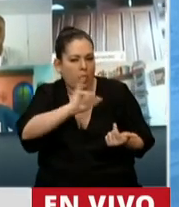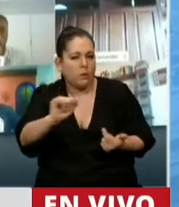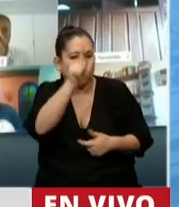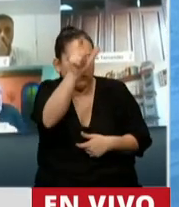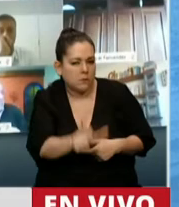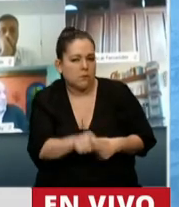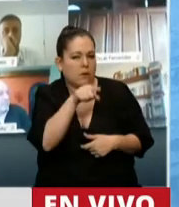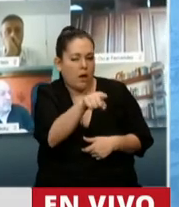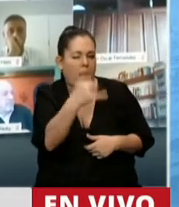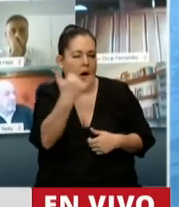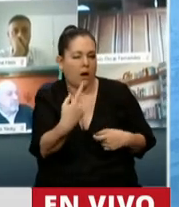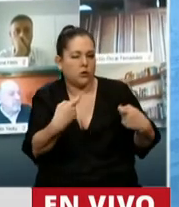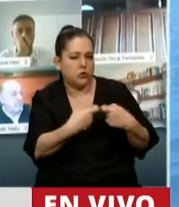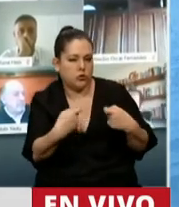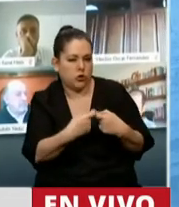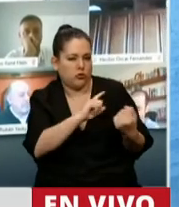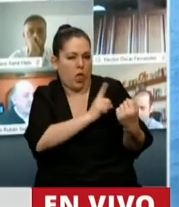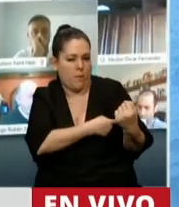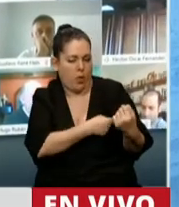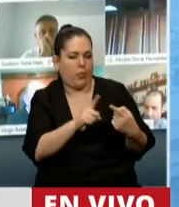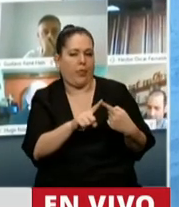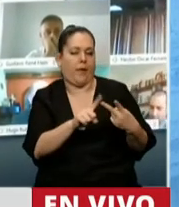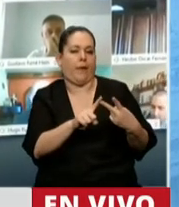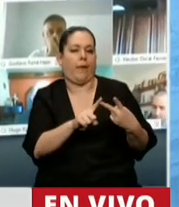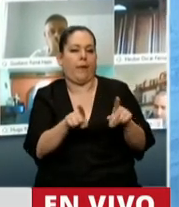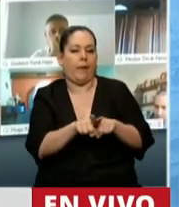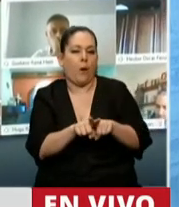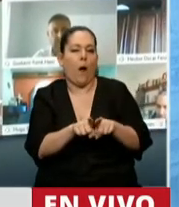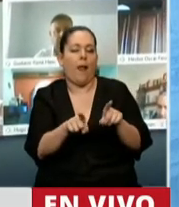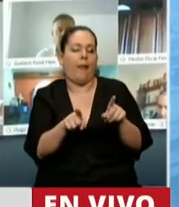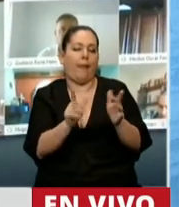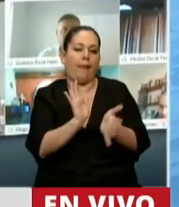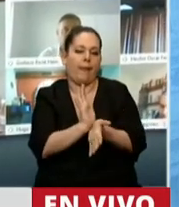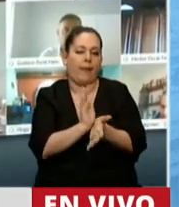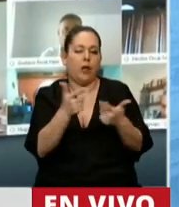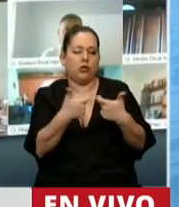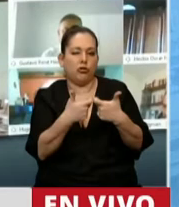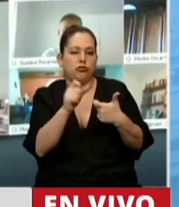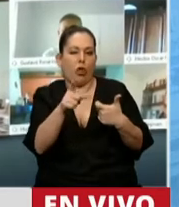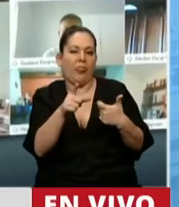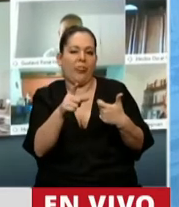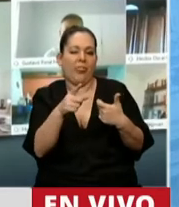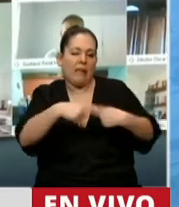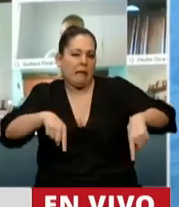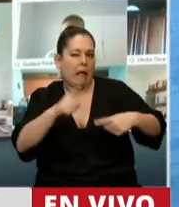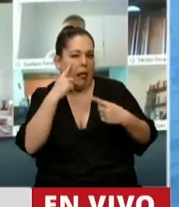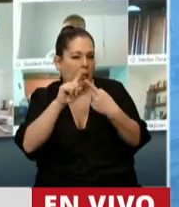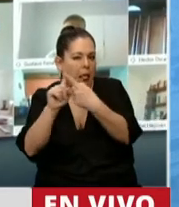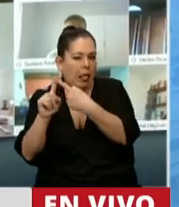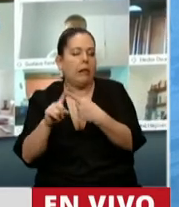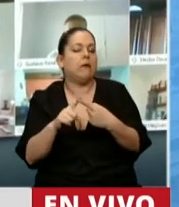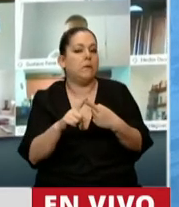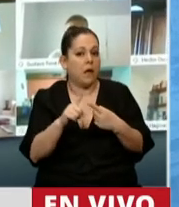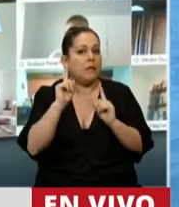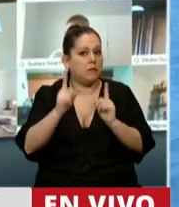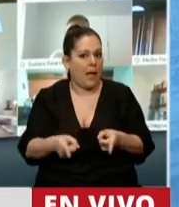socio del poder, tal vez te está ferro del poder. me olvido, Romina Mercado, además, desde esa empresa le alquilaba los